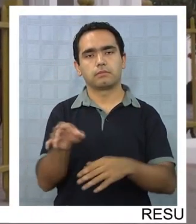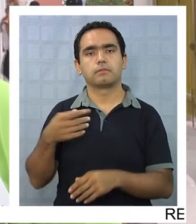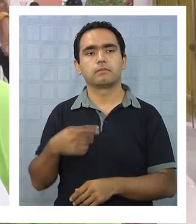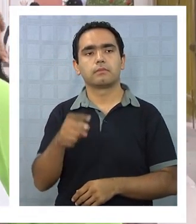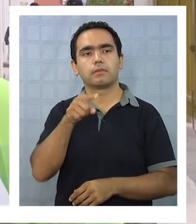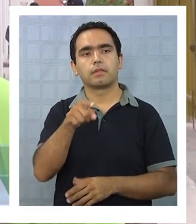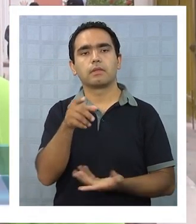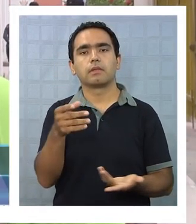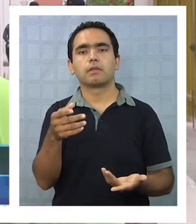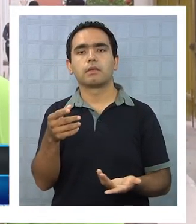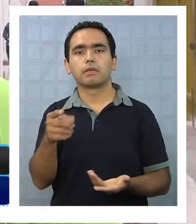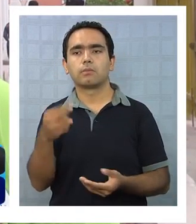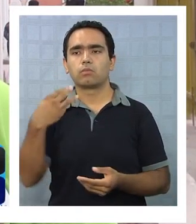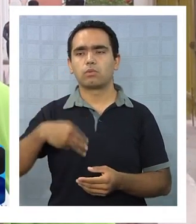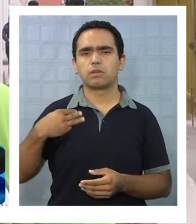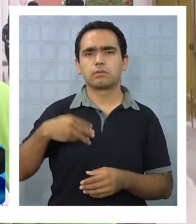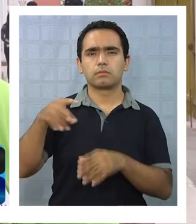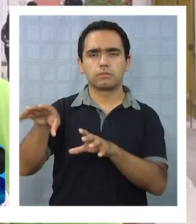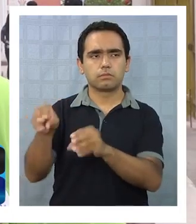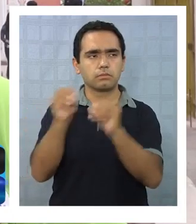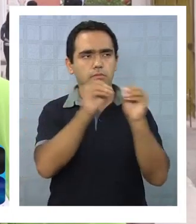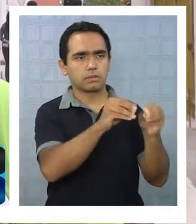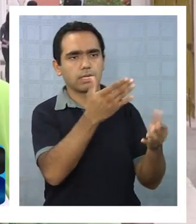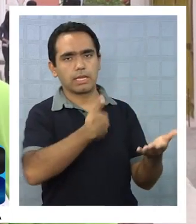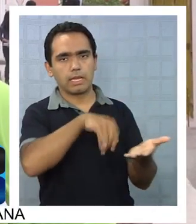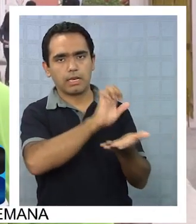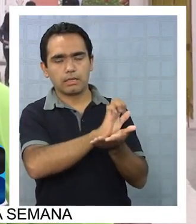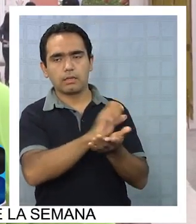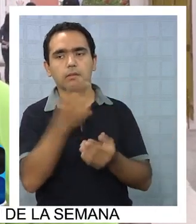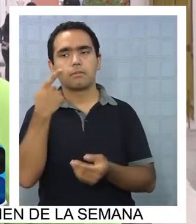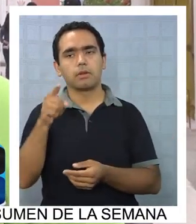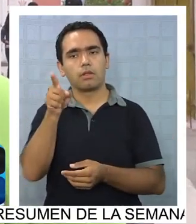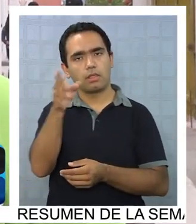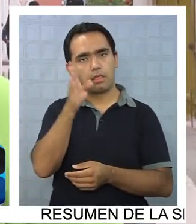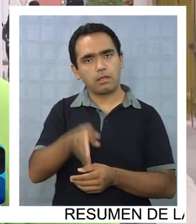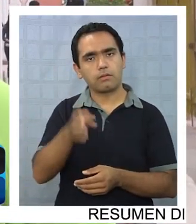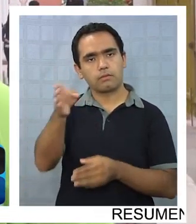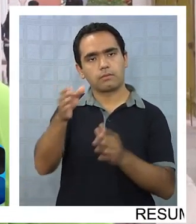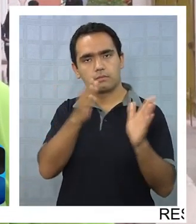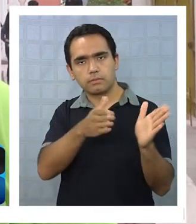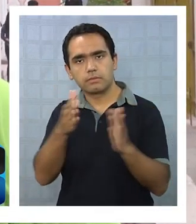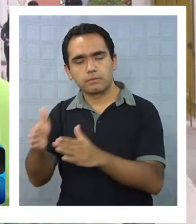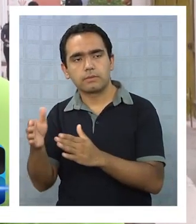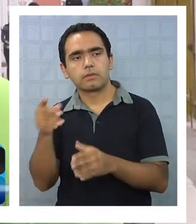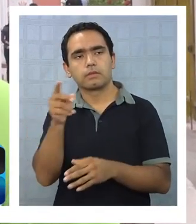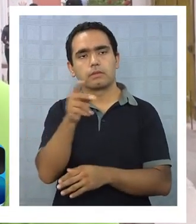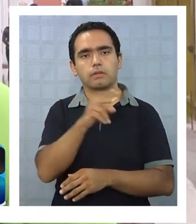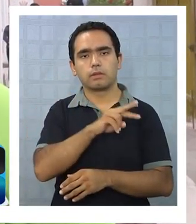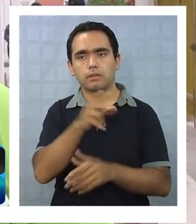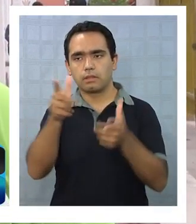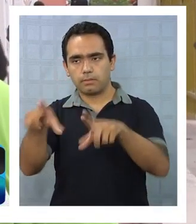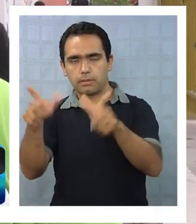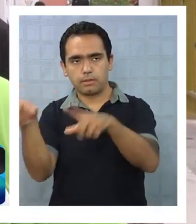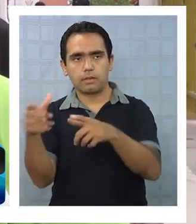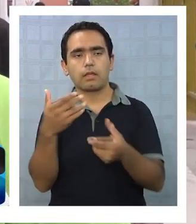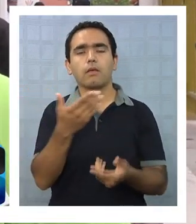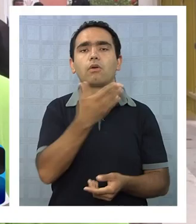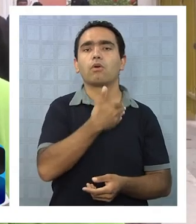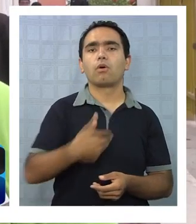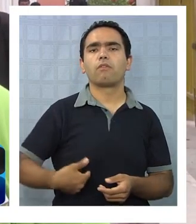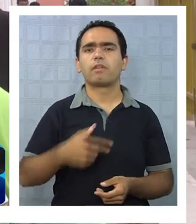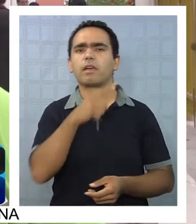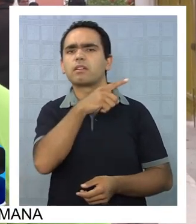desmunicipalización tiene que ser a través de la estructura que existe en el Ministerio de Educación, que son los departamentos provinciales y la seremía. El gobierno propone